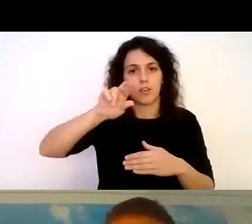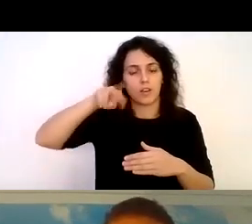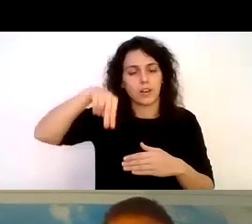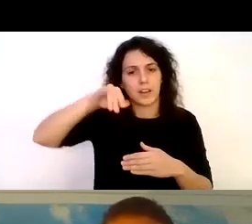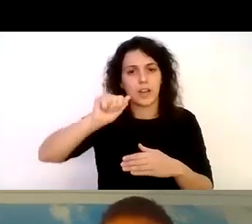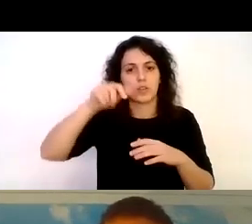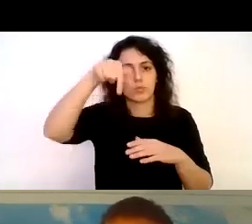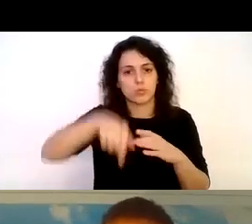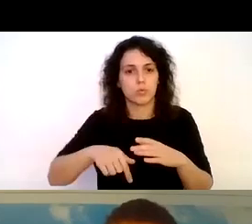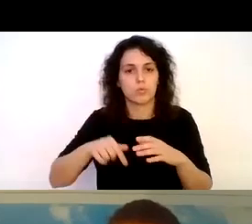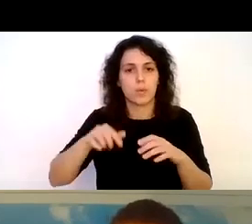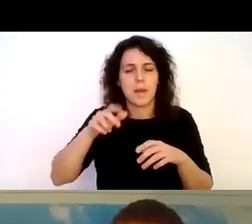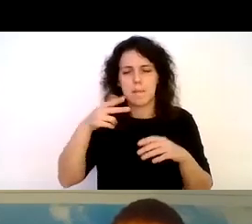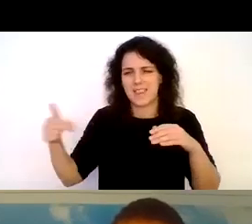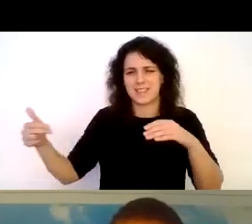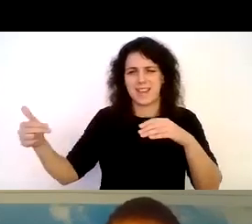de un cardumen de peces